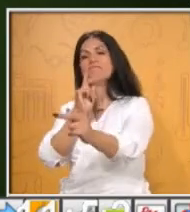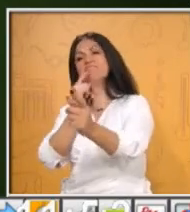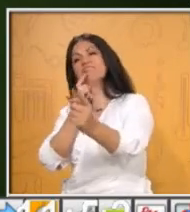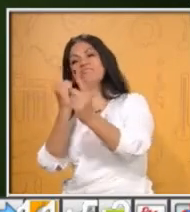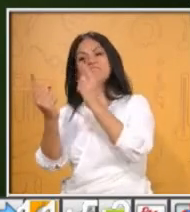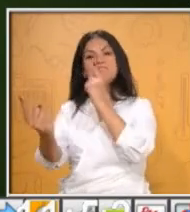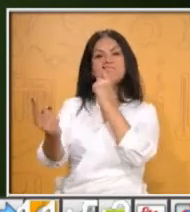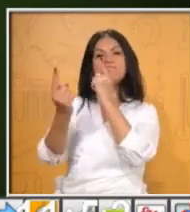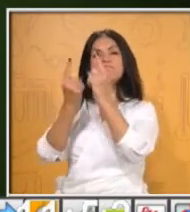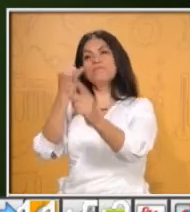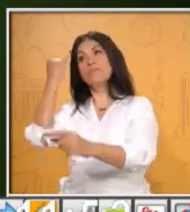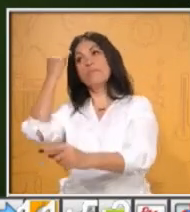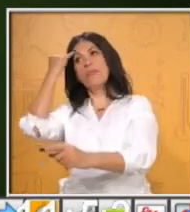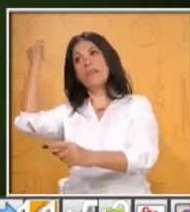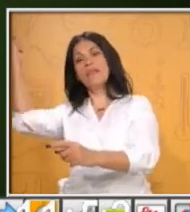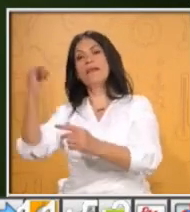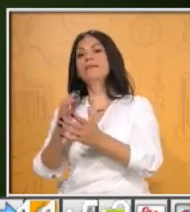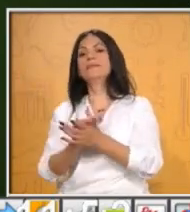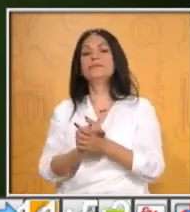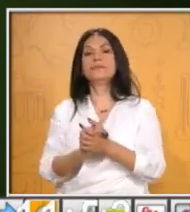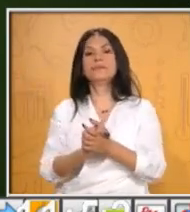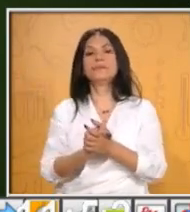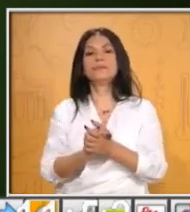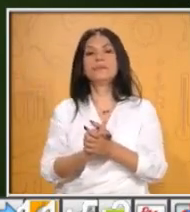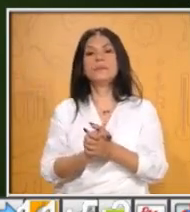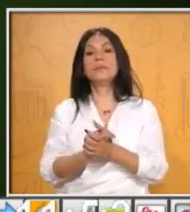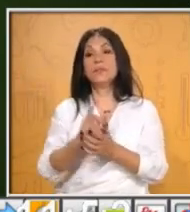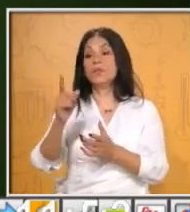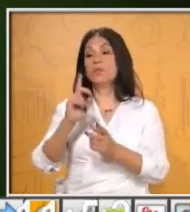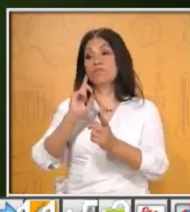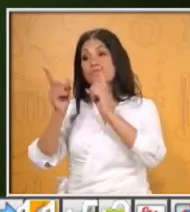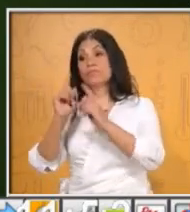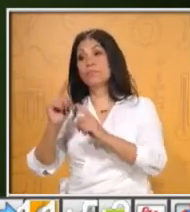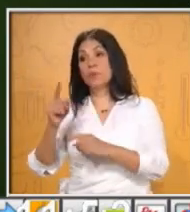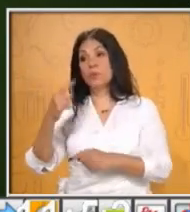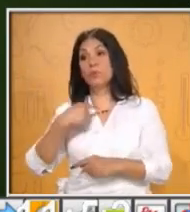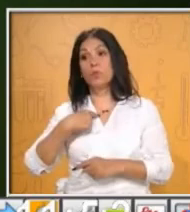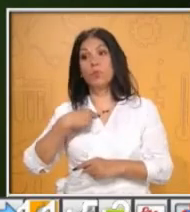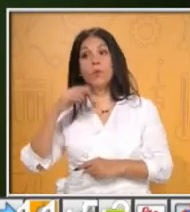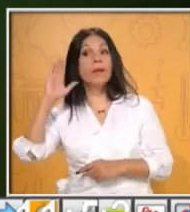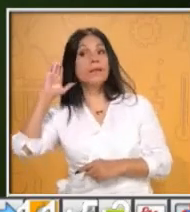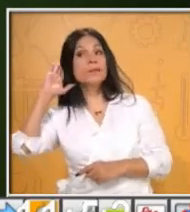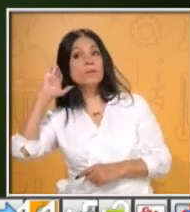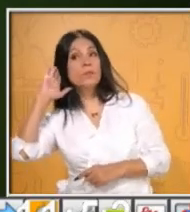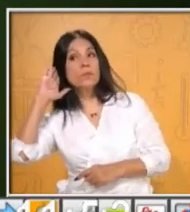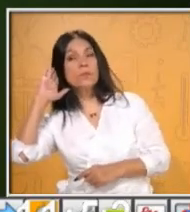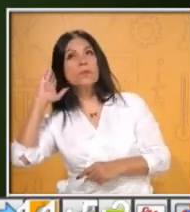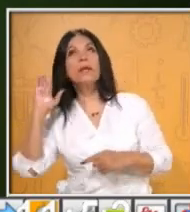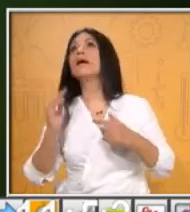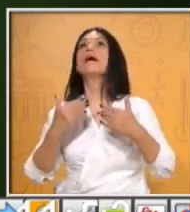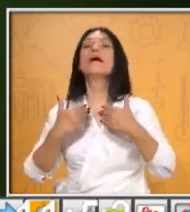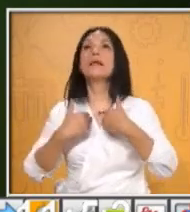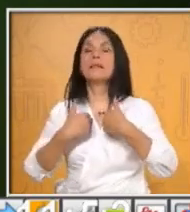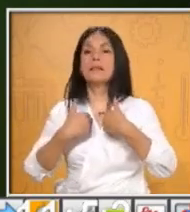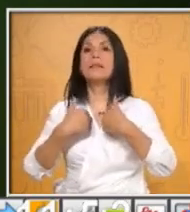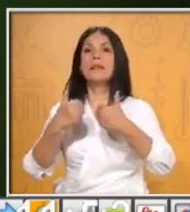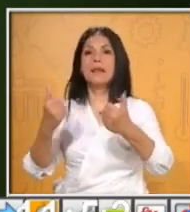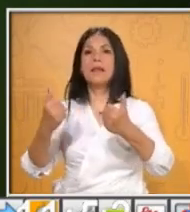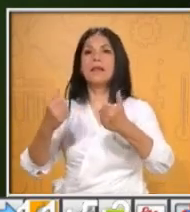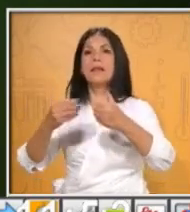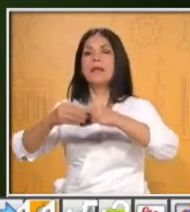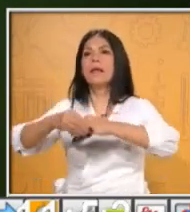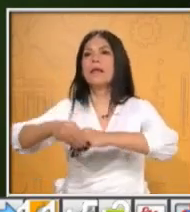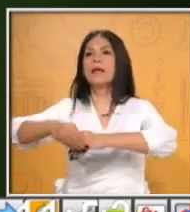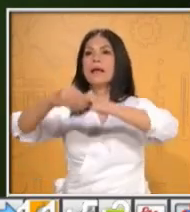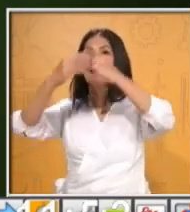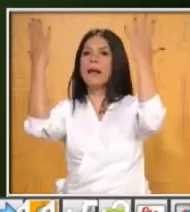de platicar, también se trata de escuchar a la otra persona. Es importante que cuando tengamos un conflicto dejemos que